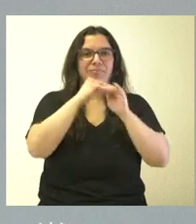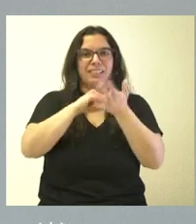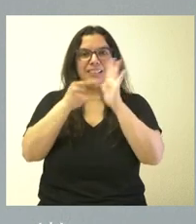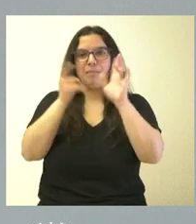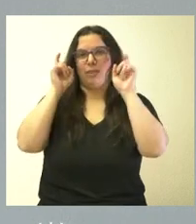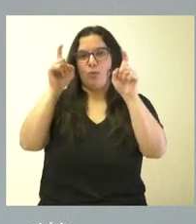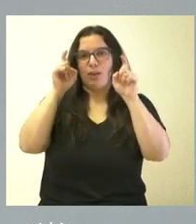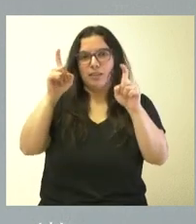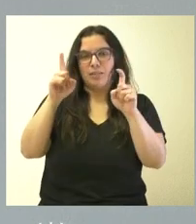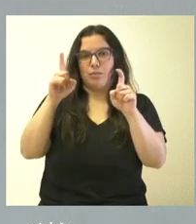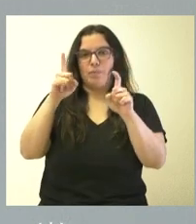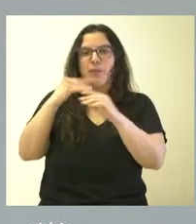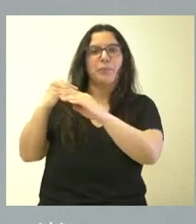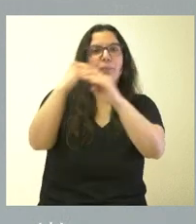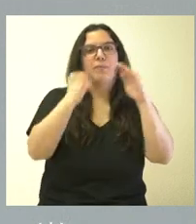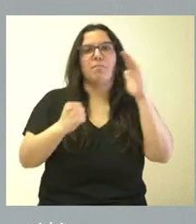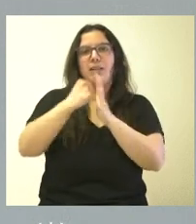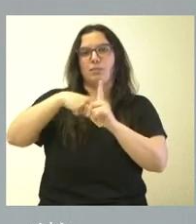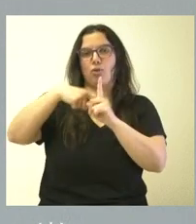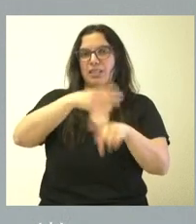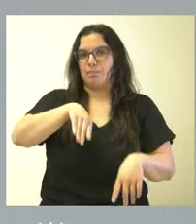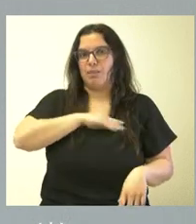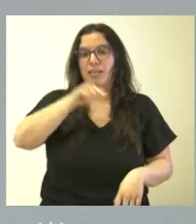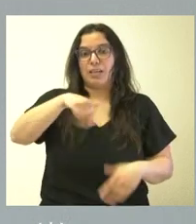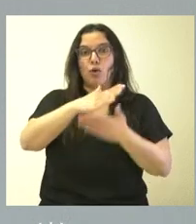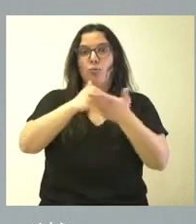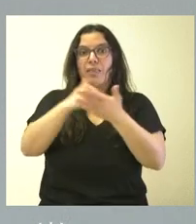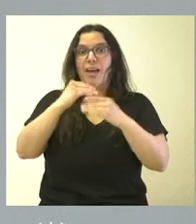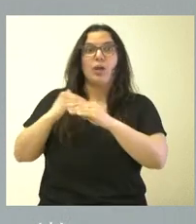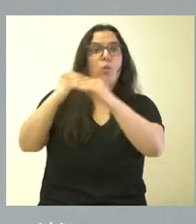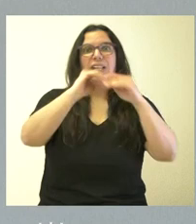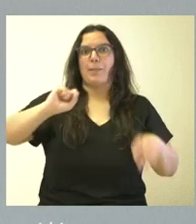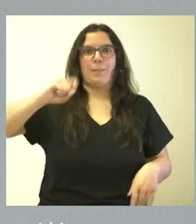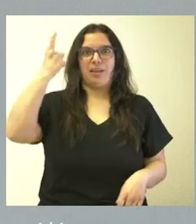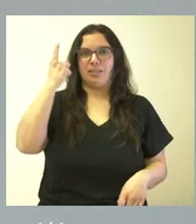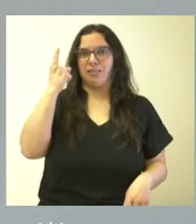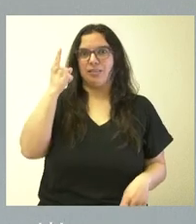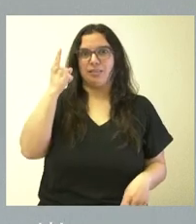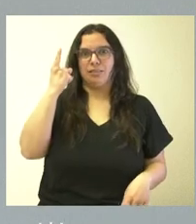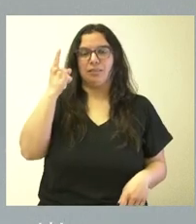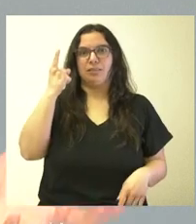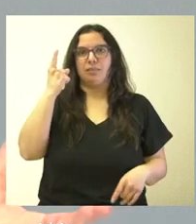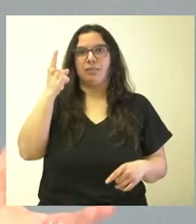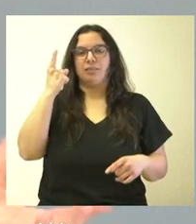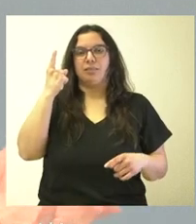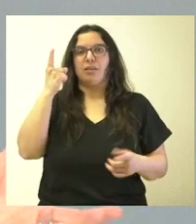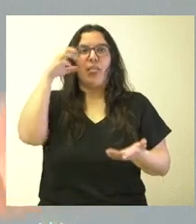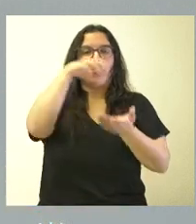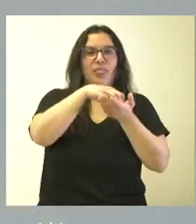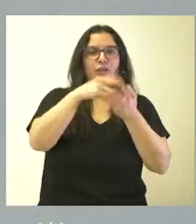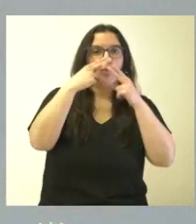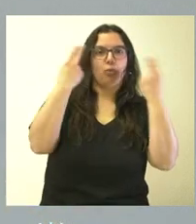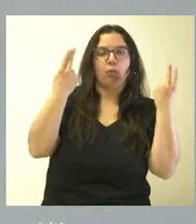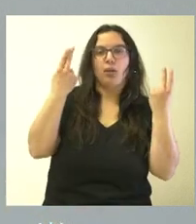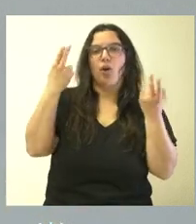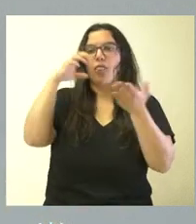tengamos el máximo nivel de equidad dentro de España. Es la comunidad autónoma donde más igualdad hay entre los alumnos que estudian en un centro público